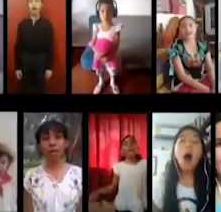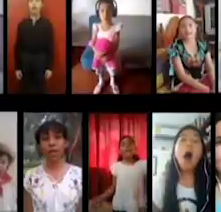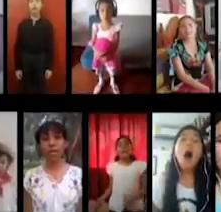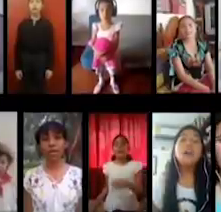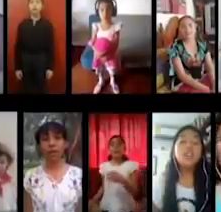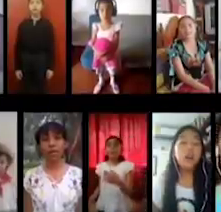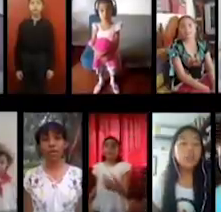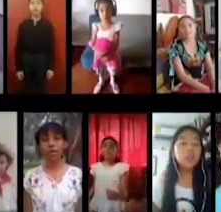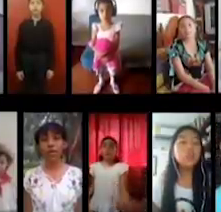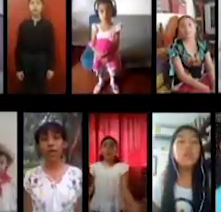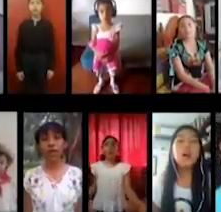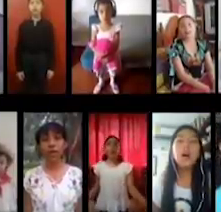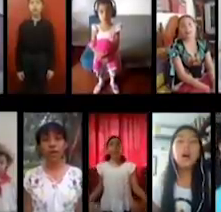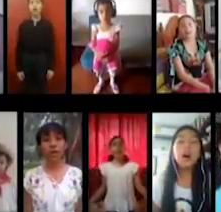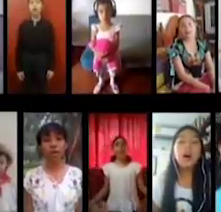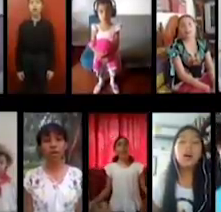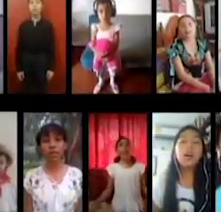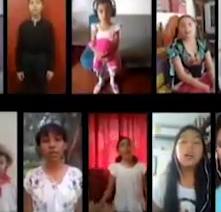Amén.